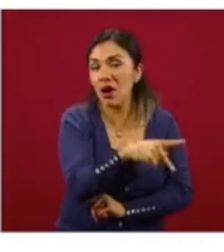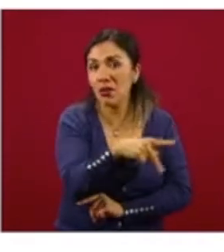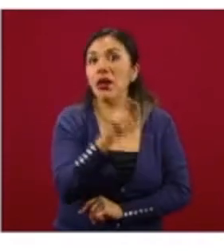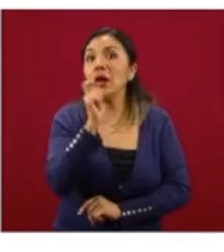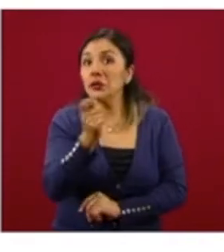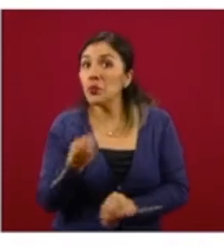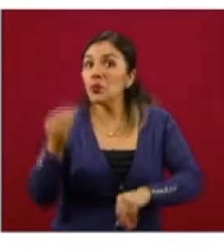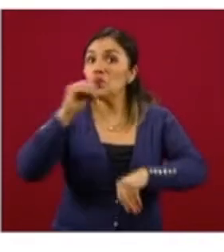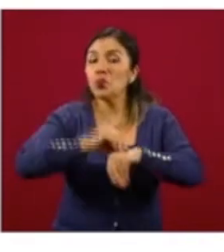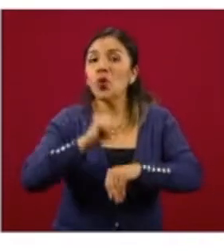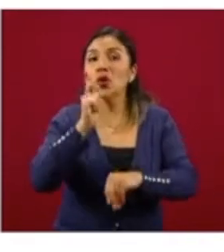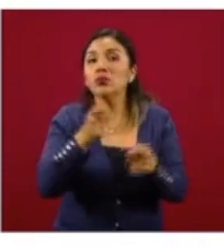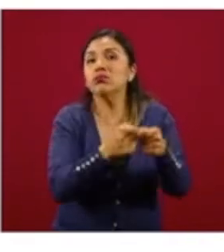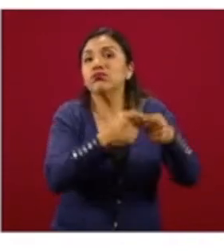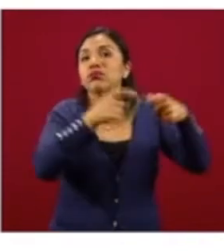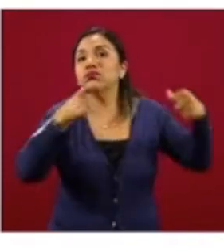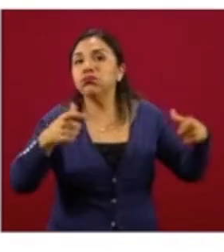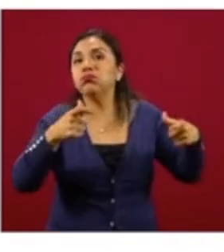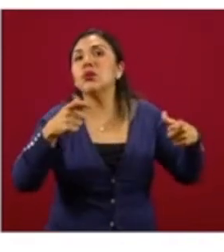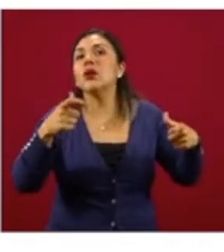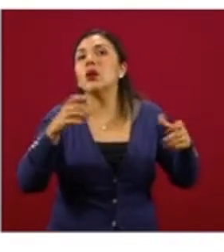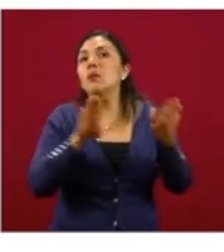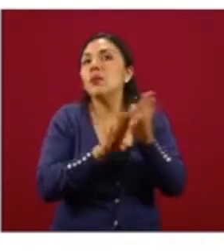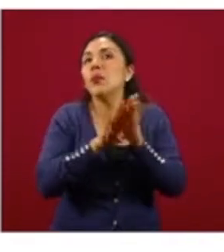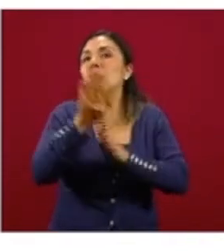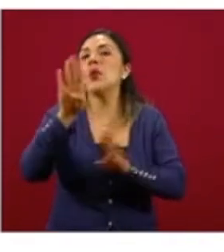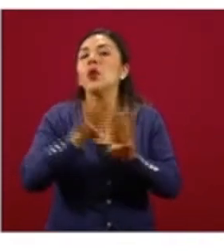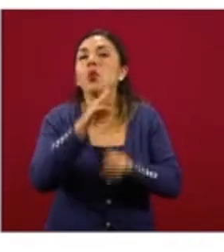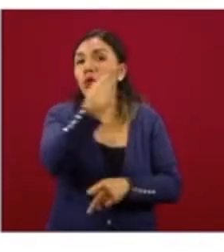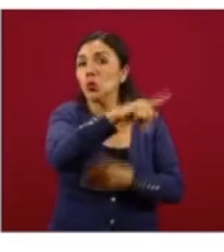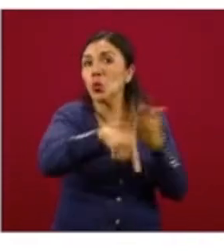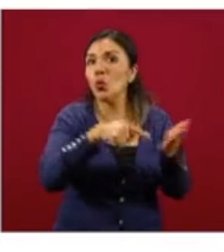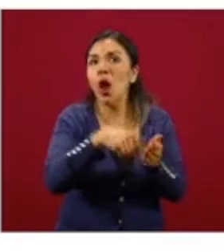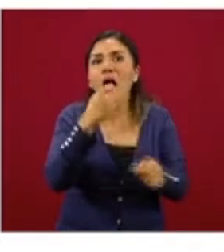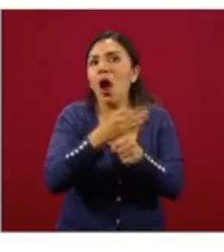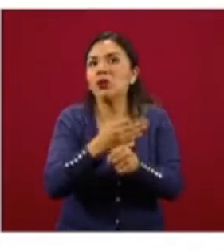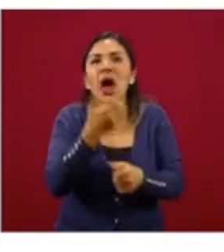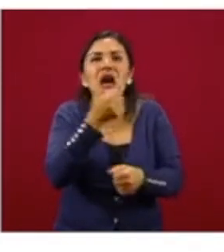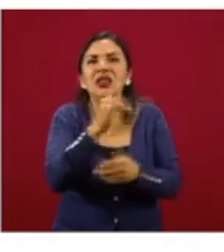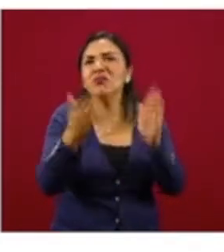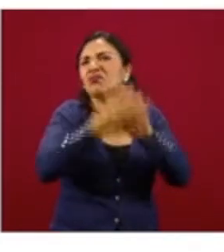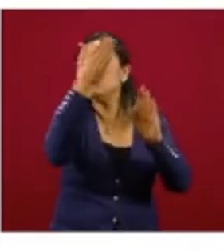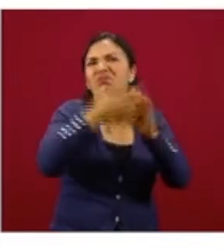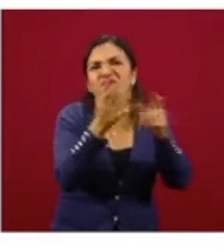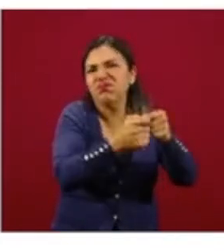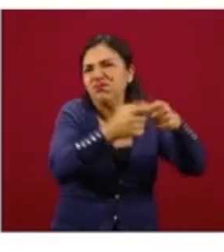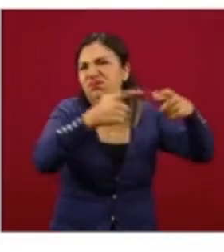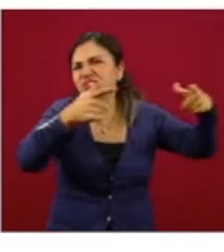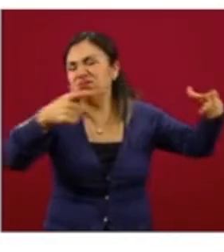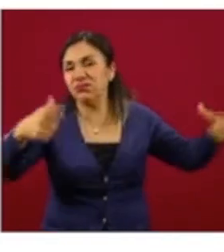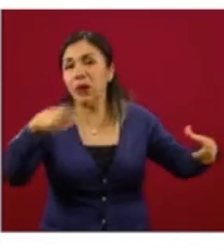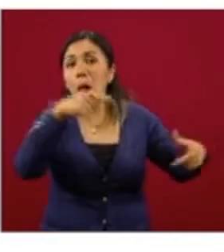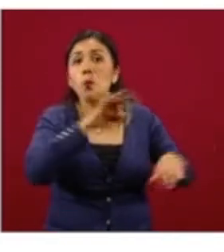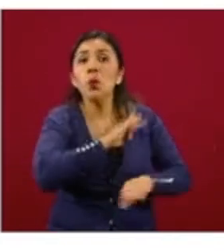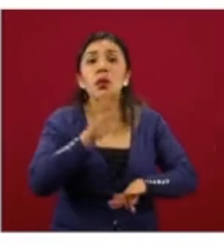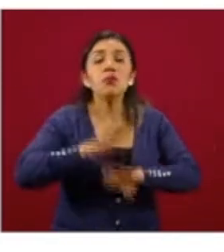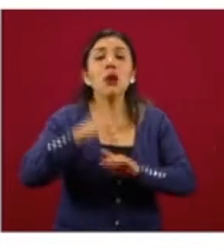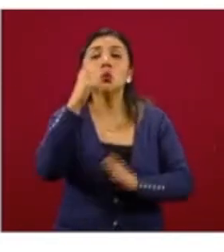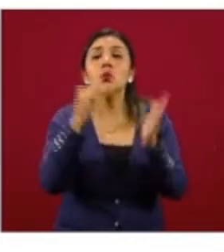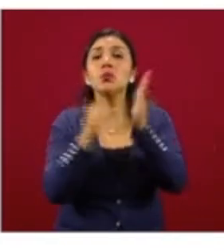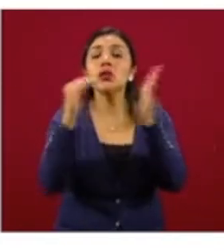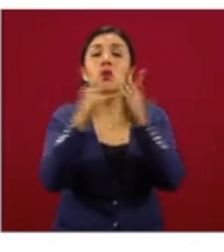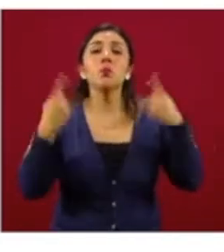se agrega a un crecimiento tendencial, ya decía que es una zona que está creciendo, se espera un crecimiento de más de un millón de